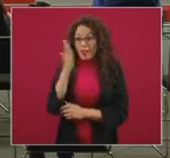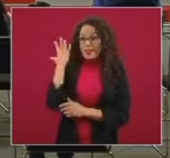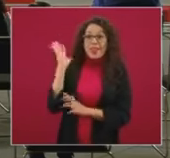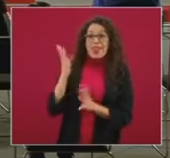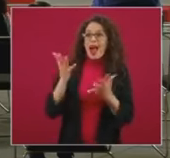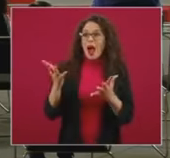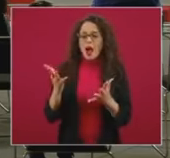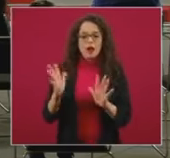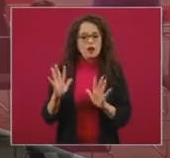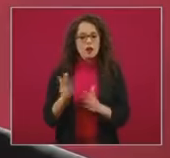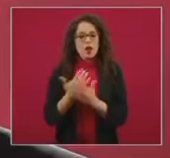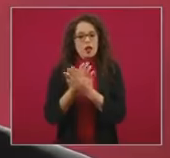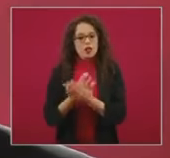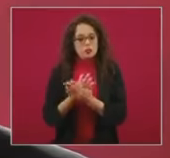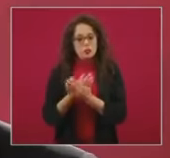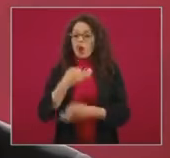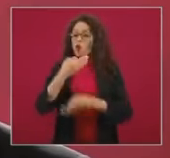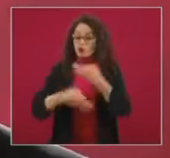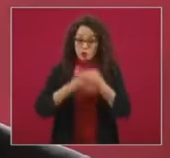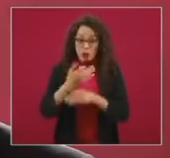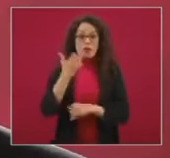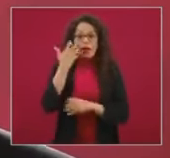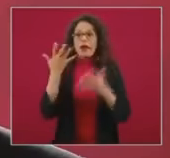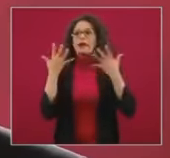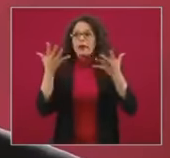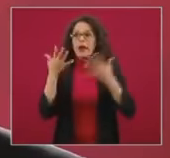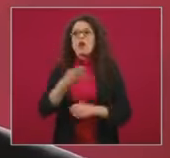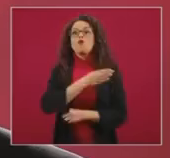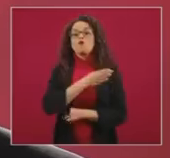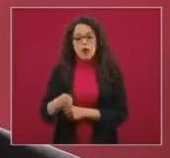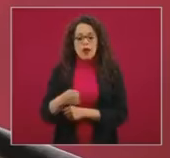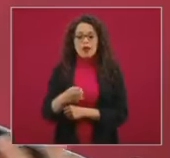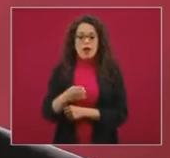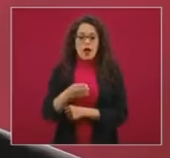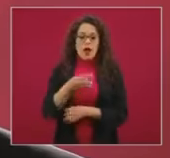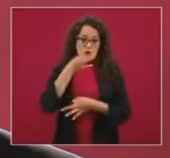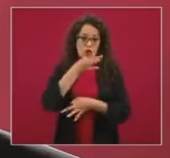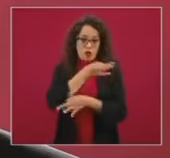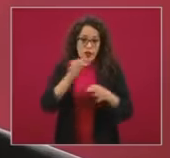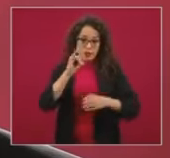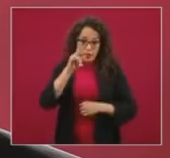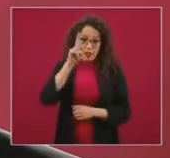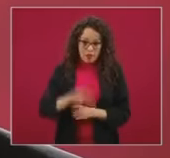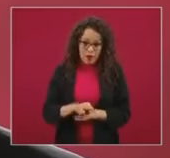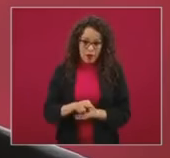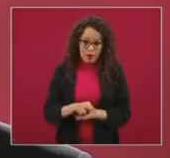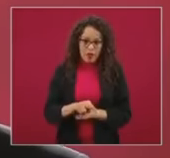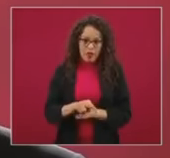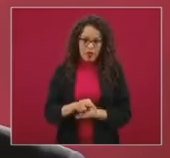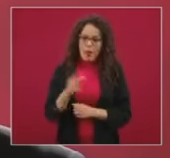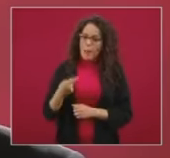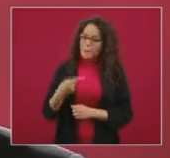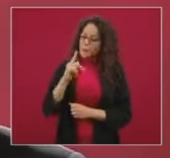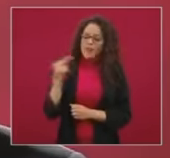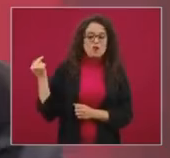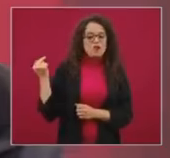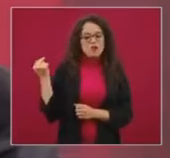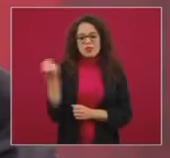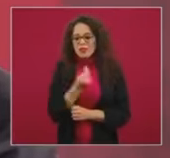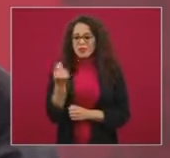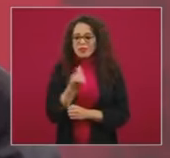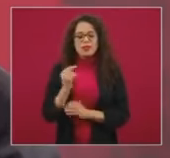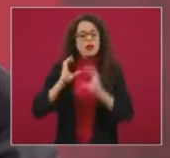quisiéramos saber buenas noticias, que quede claro, no es pesimismo, todos quisiéramos saber buenas noticias, pero tenemos que ser